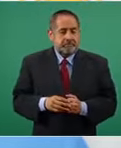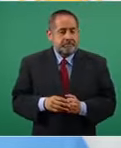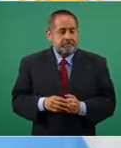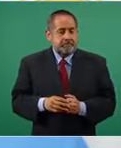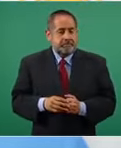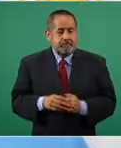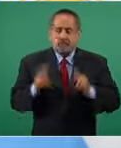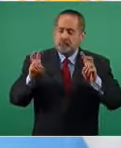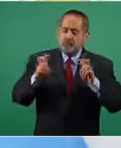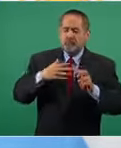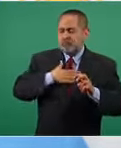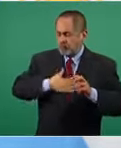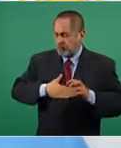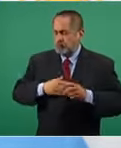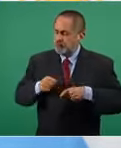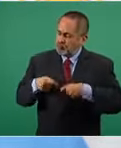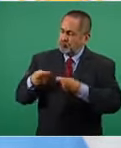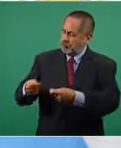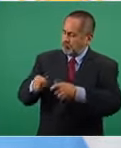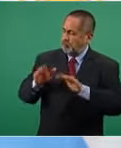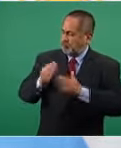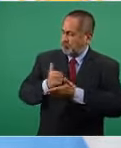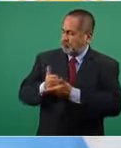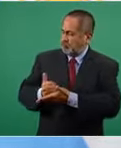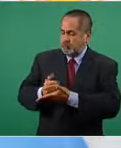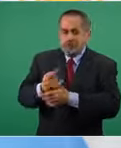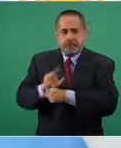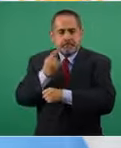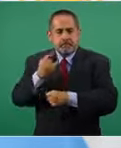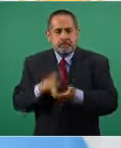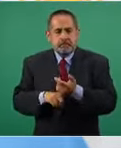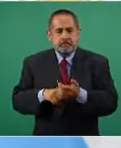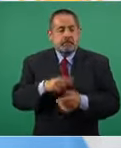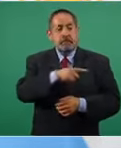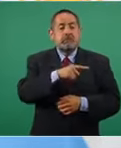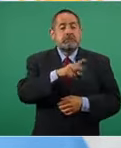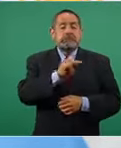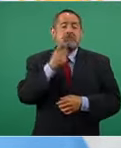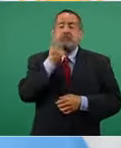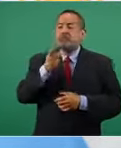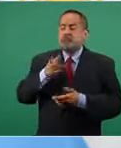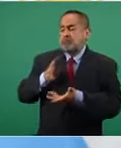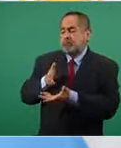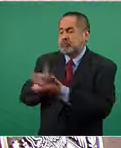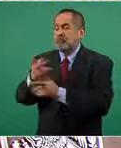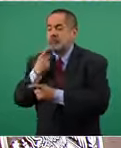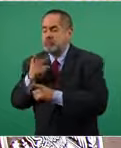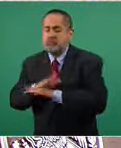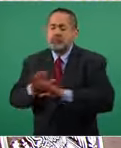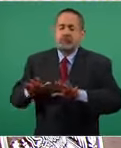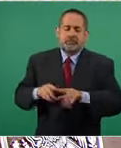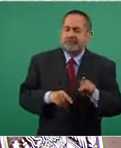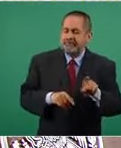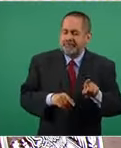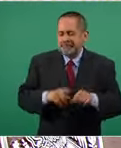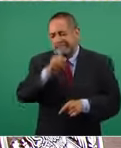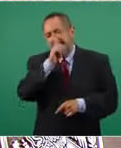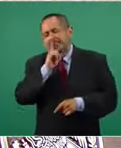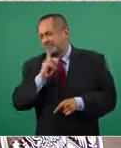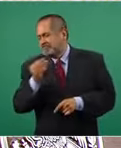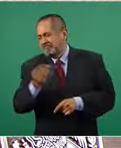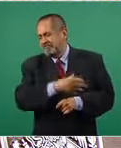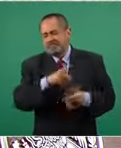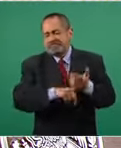imparcialidad y que no participan en política y eso es mentira